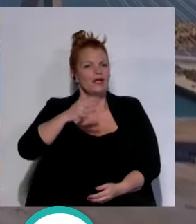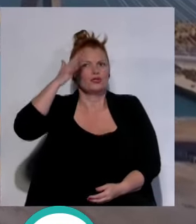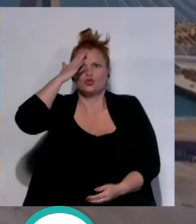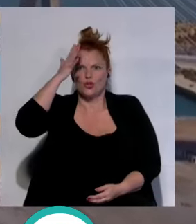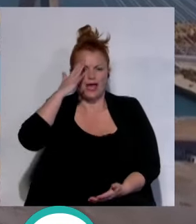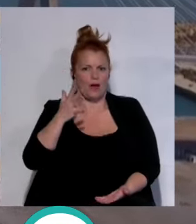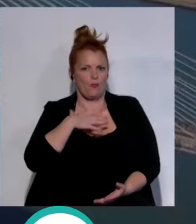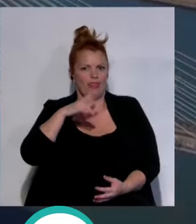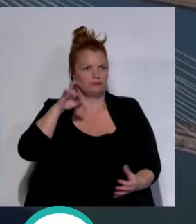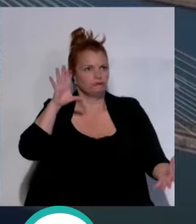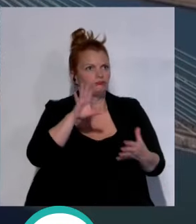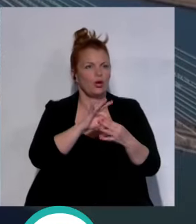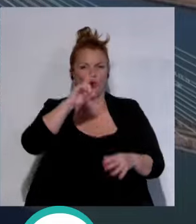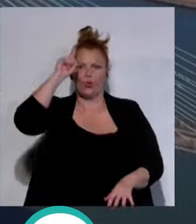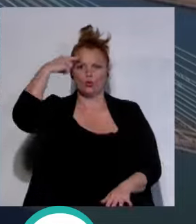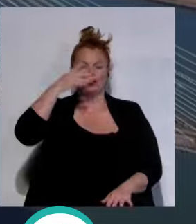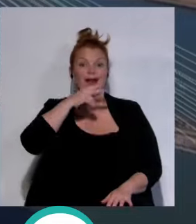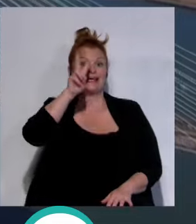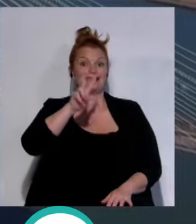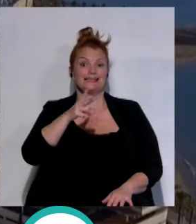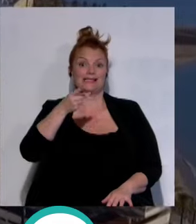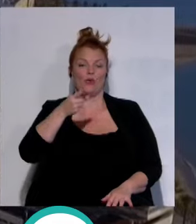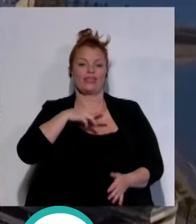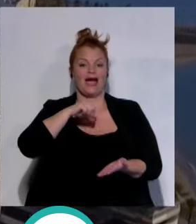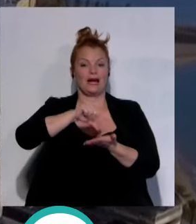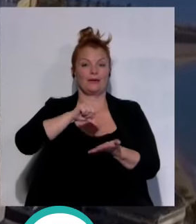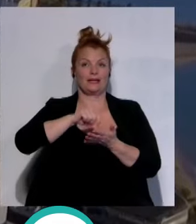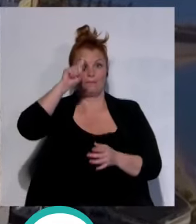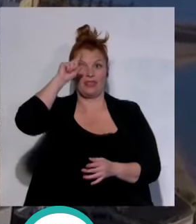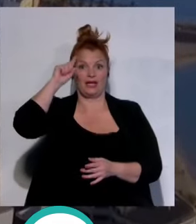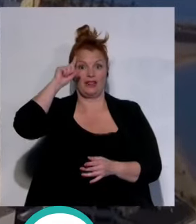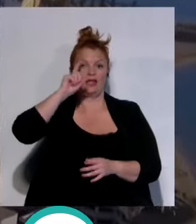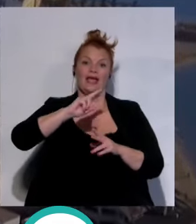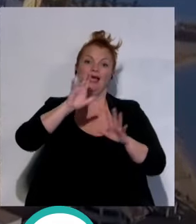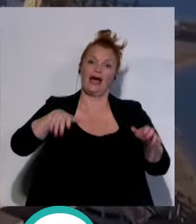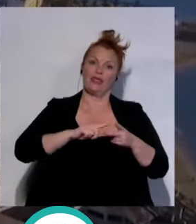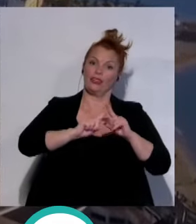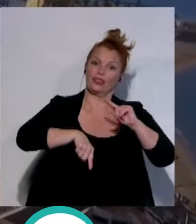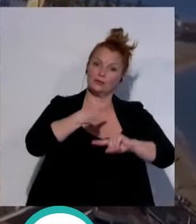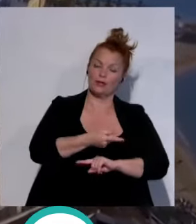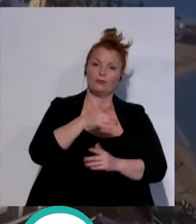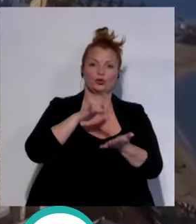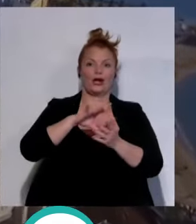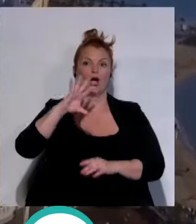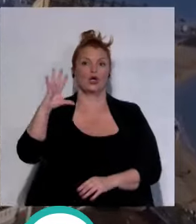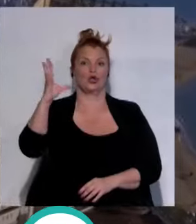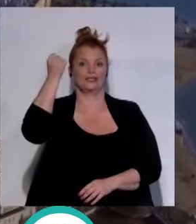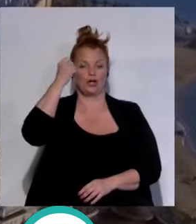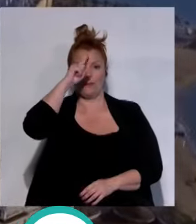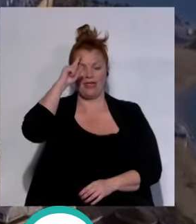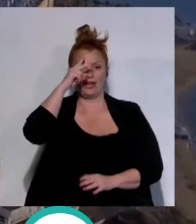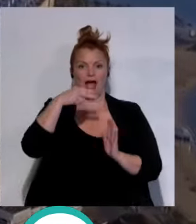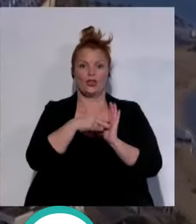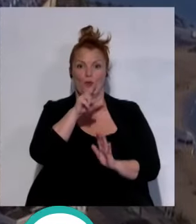lo grande en cultura sería la segunda capital en España después de Madrid quien lo consiguió en el año 2001